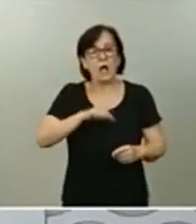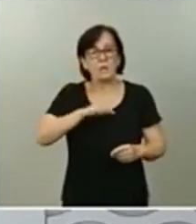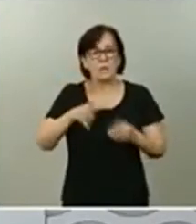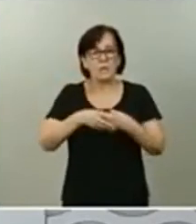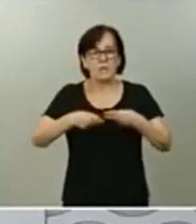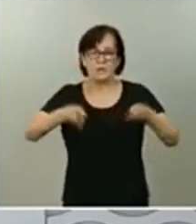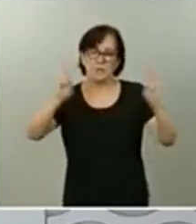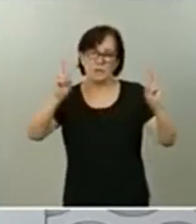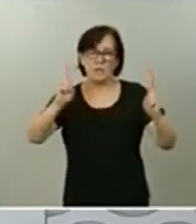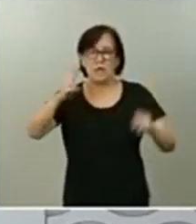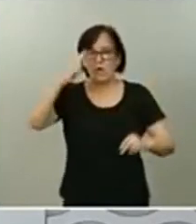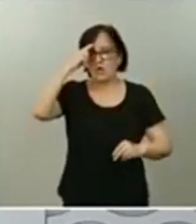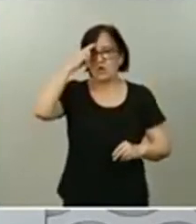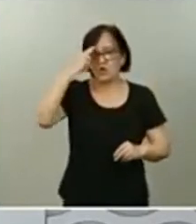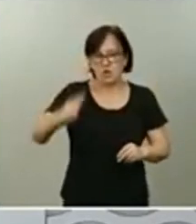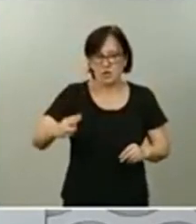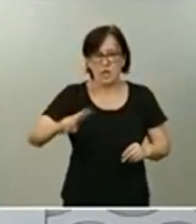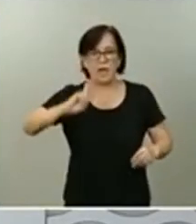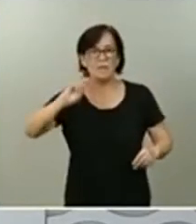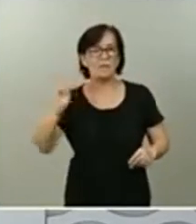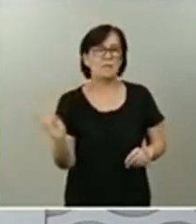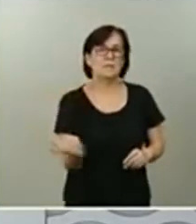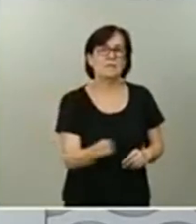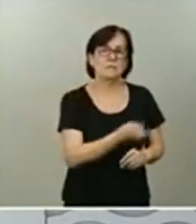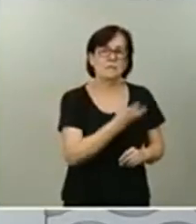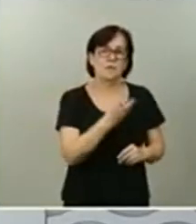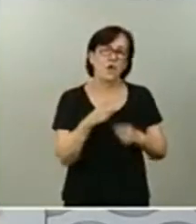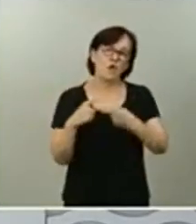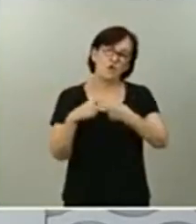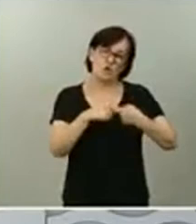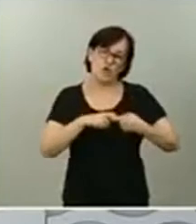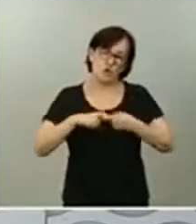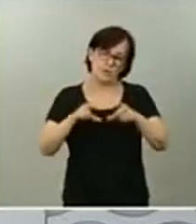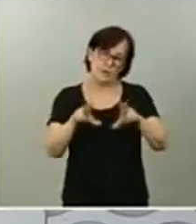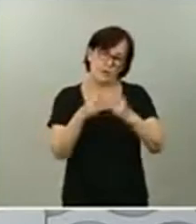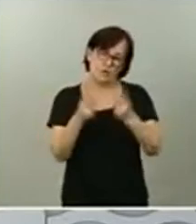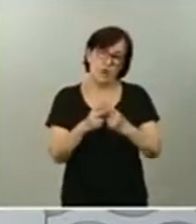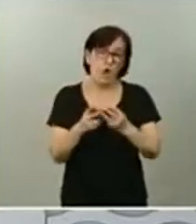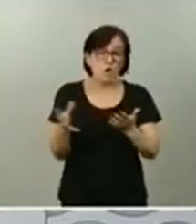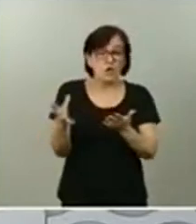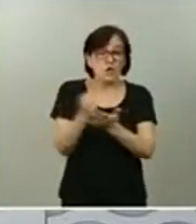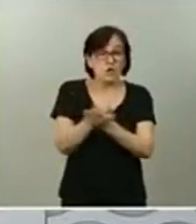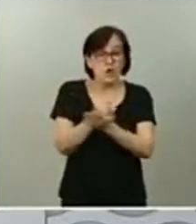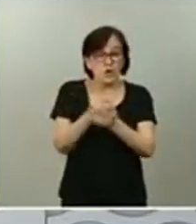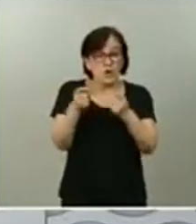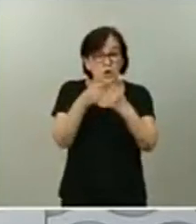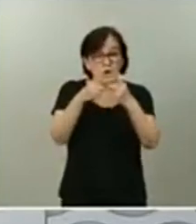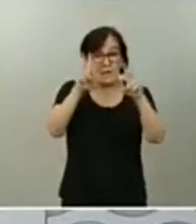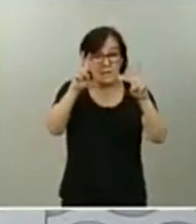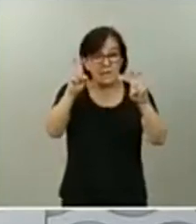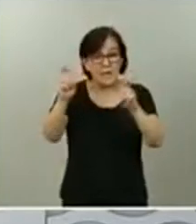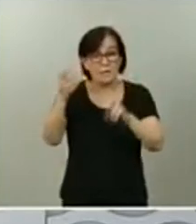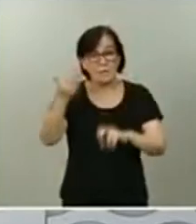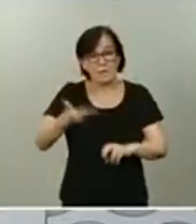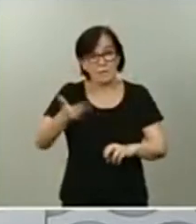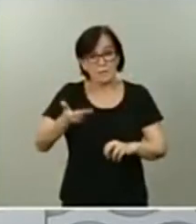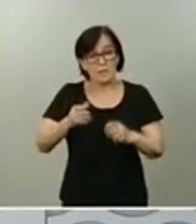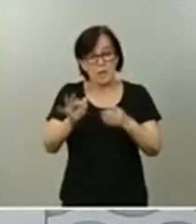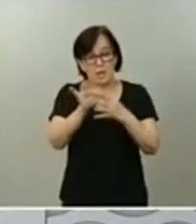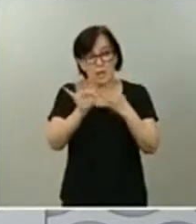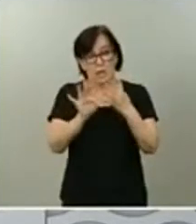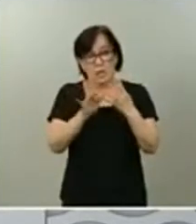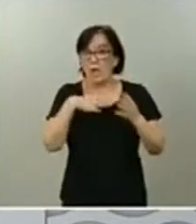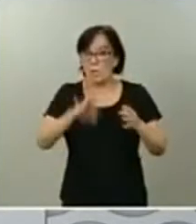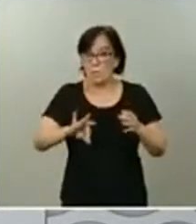tolerancia, diversidad y solidaridad social. Todos ellos, asuntos importantes de algunos otros, encuentran la